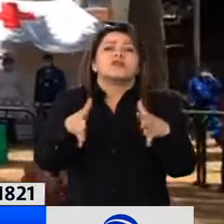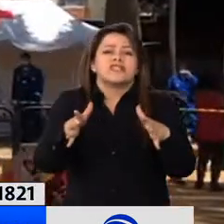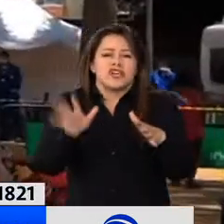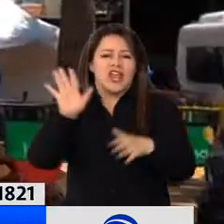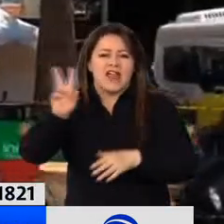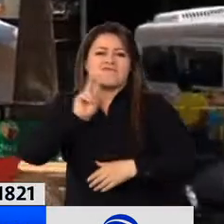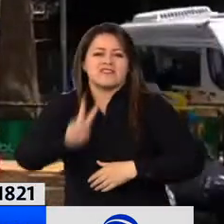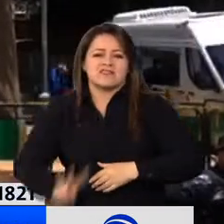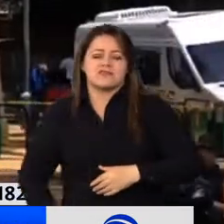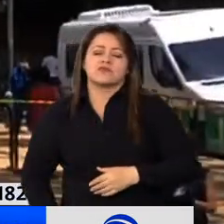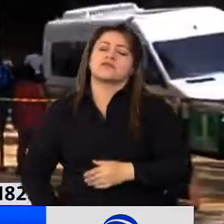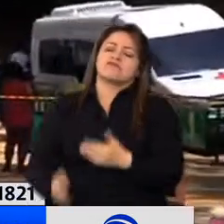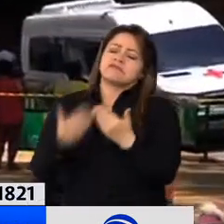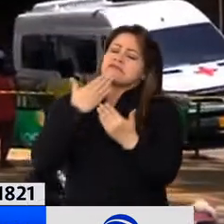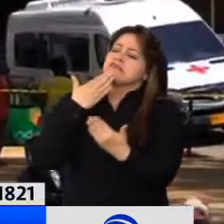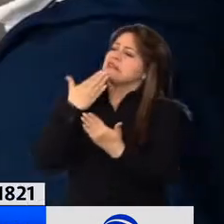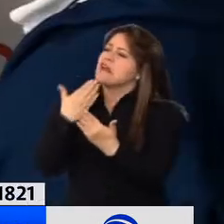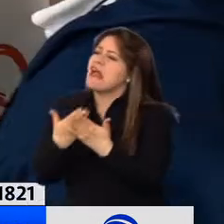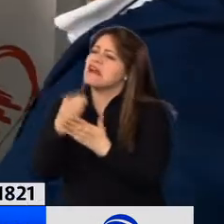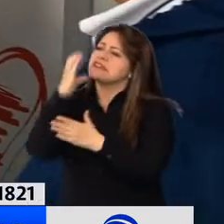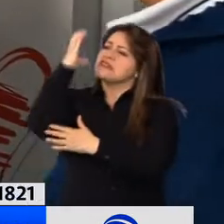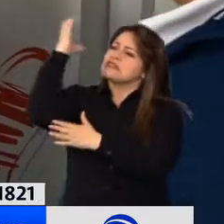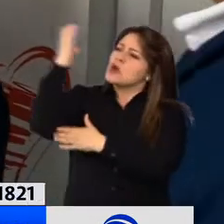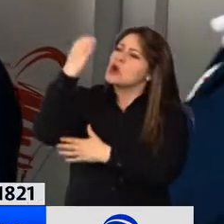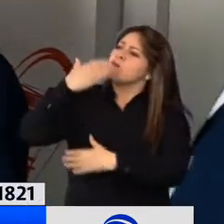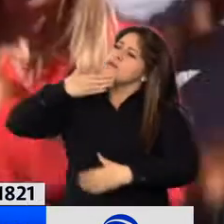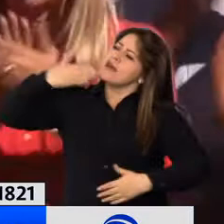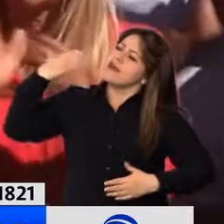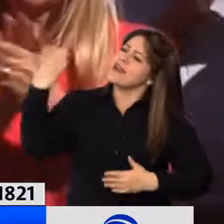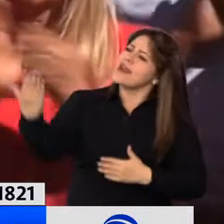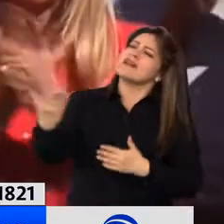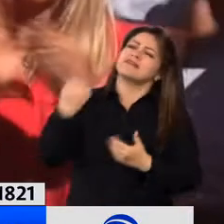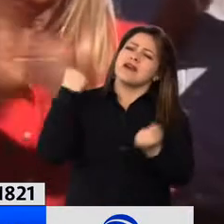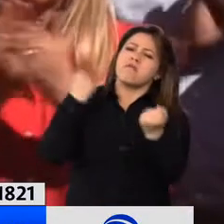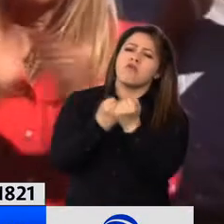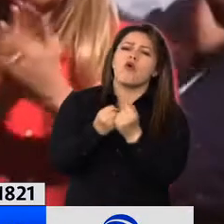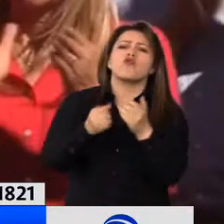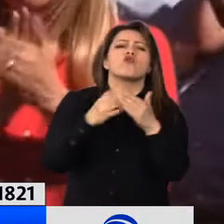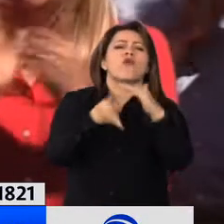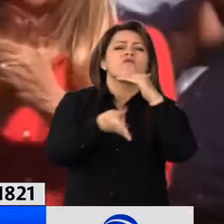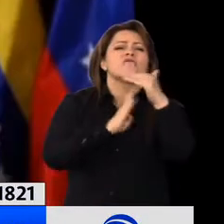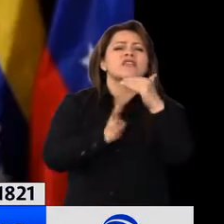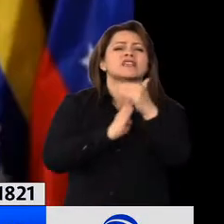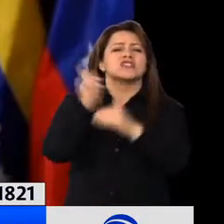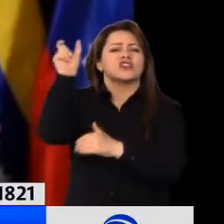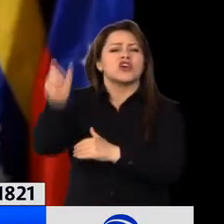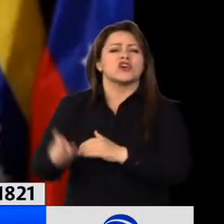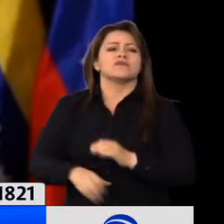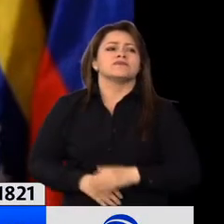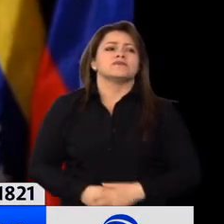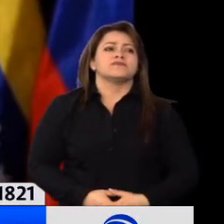aprovechó para agradecer a Iván Duque su trabajo por los migrantes que han huido de las políticas de Nicolás Maduro.